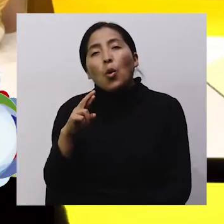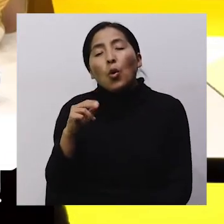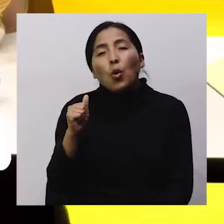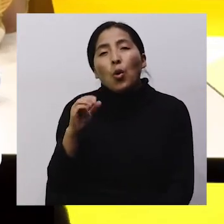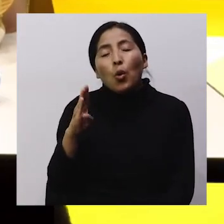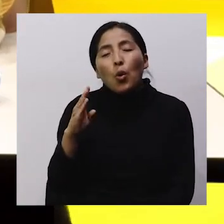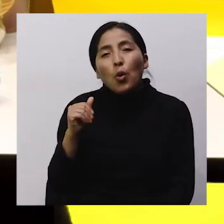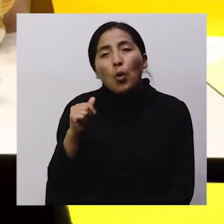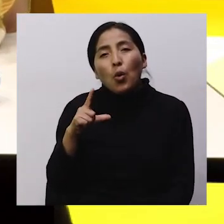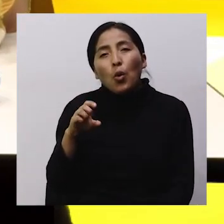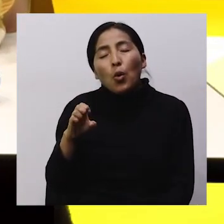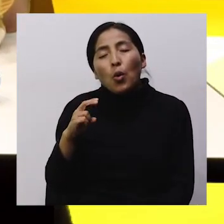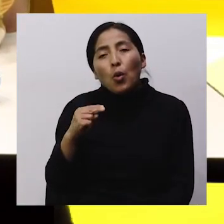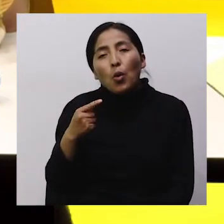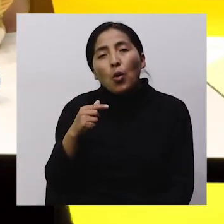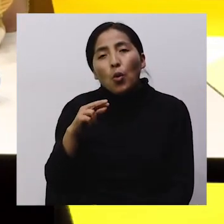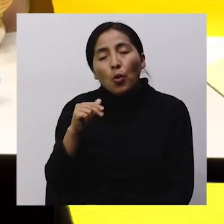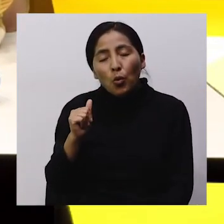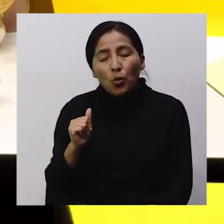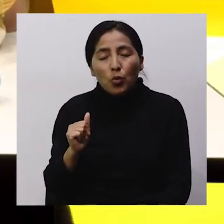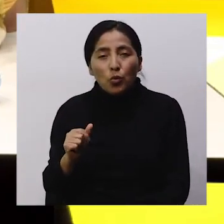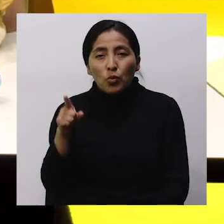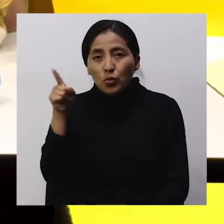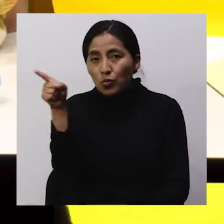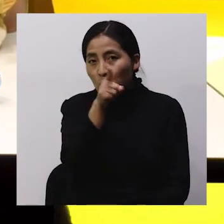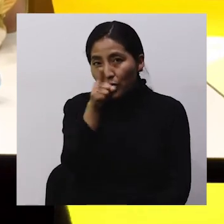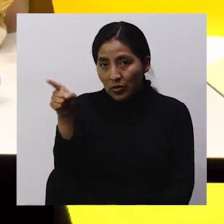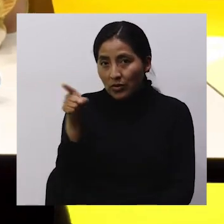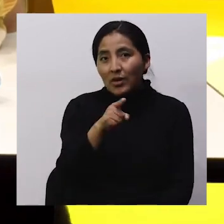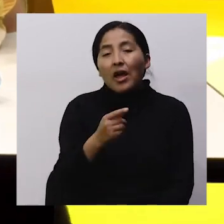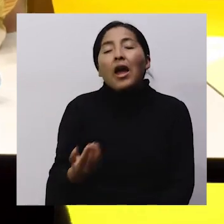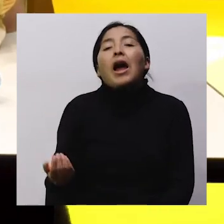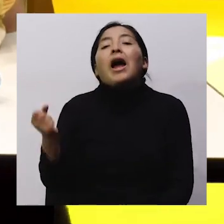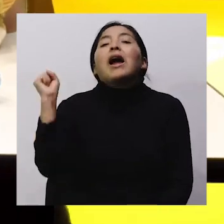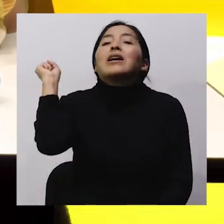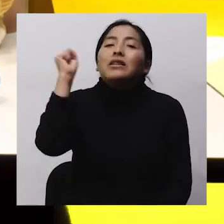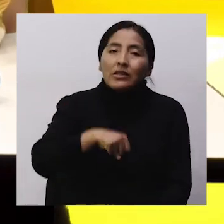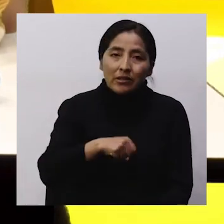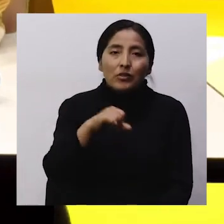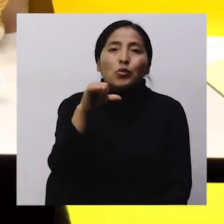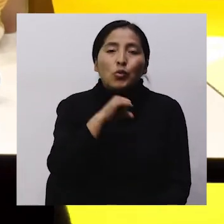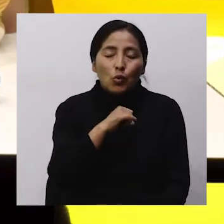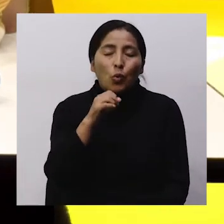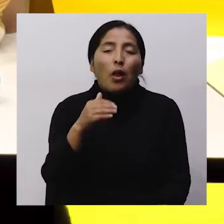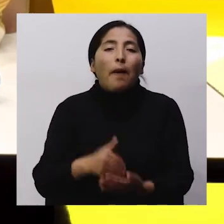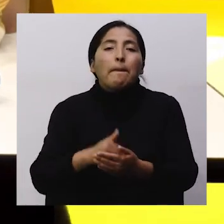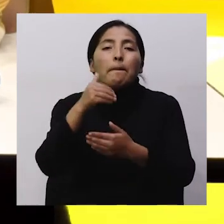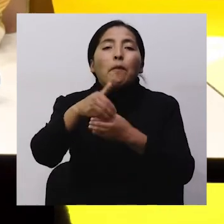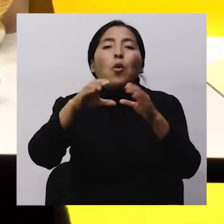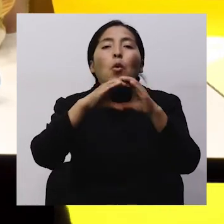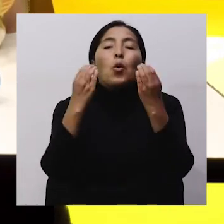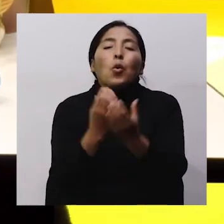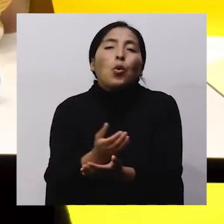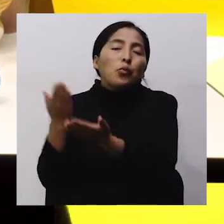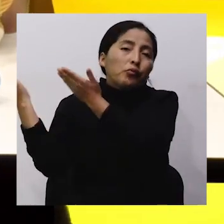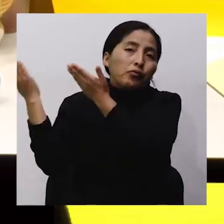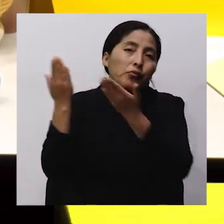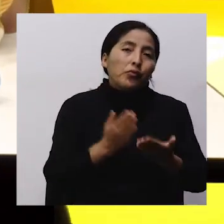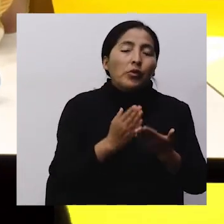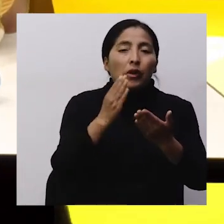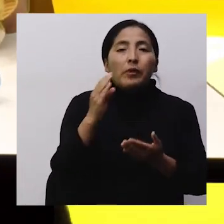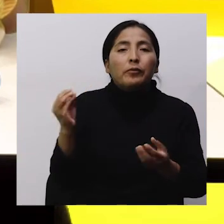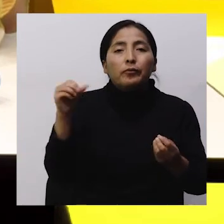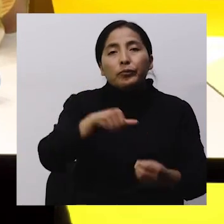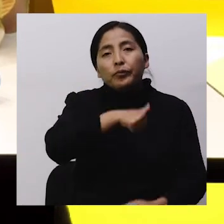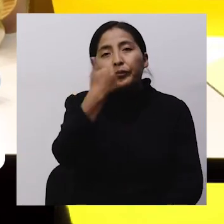serio? No sé Ellos se están comprometiendo Nosotros están comprometiendo Sí Eso haré Muy bien Y chistes también Moyo Por favor Entonces ya